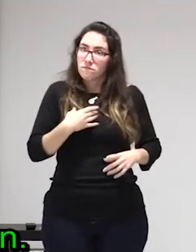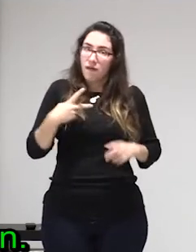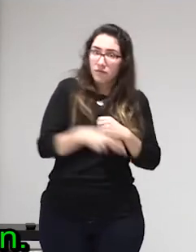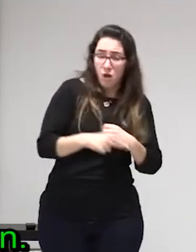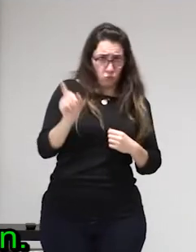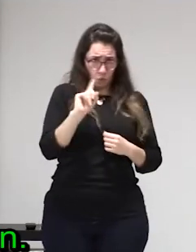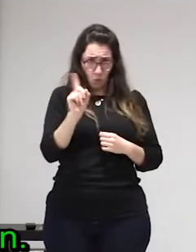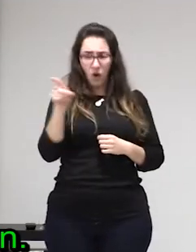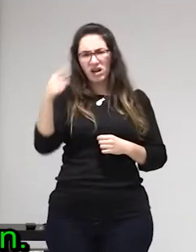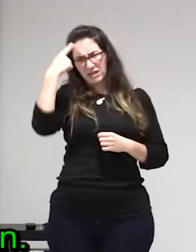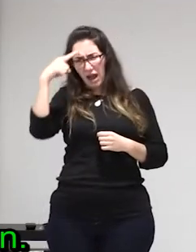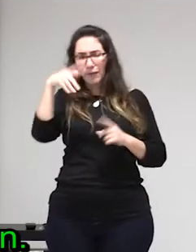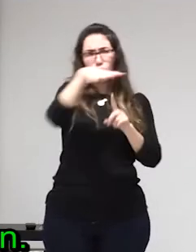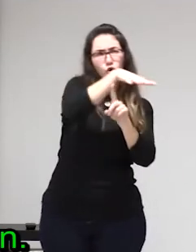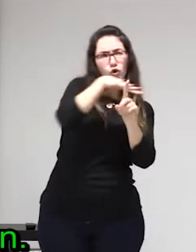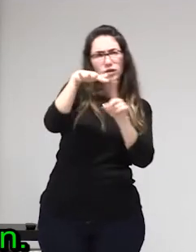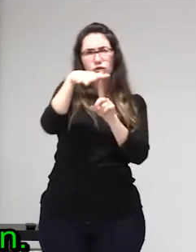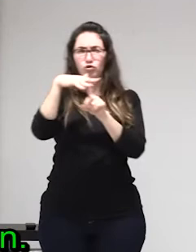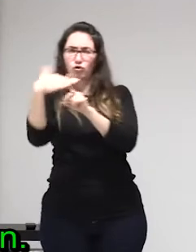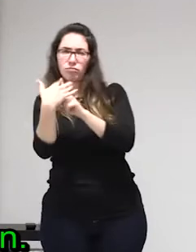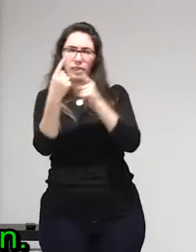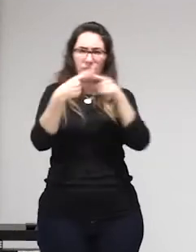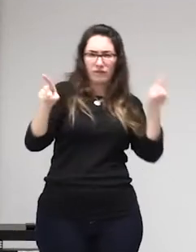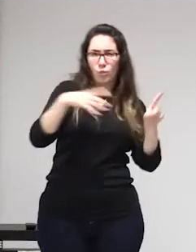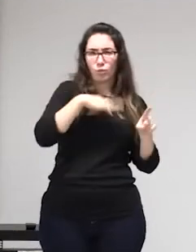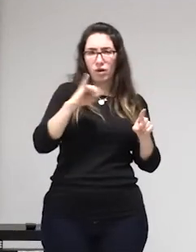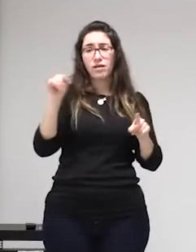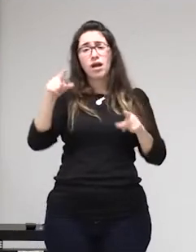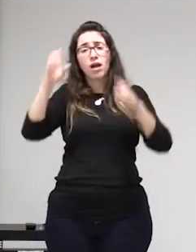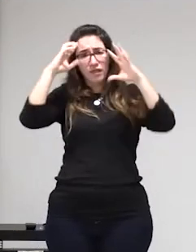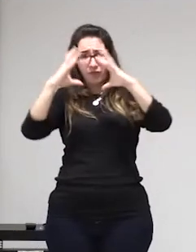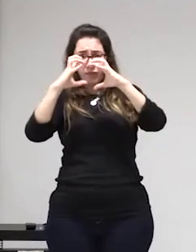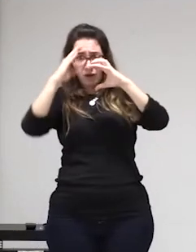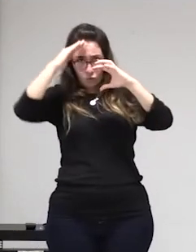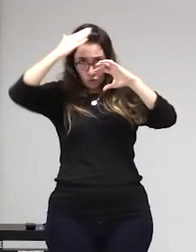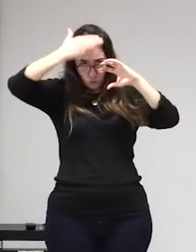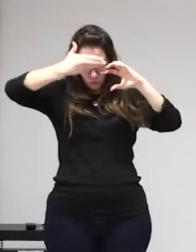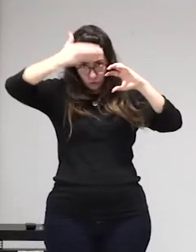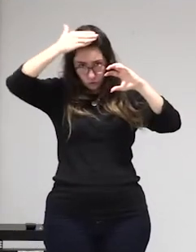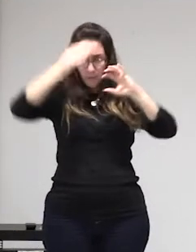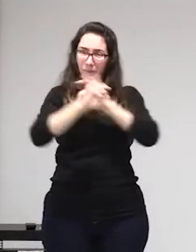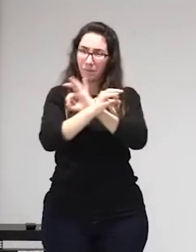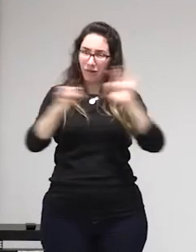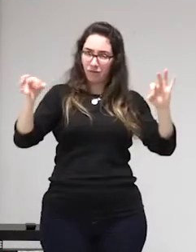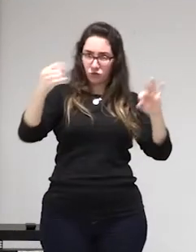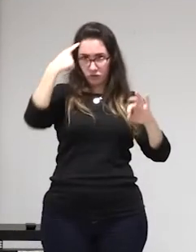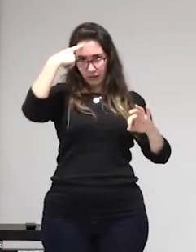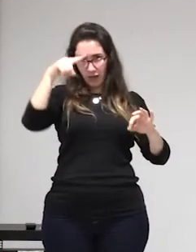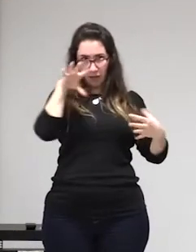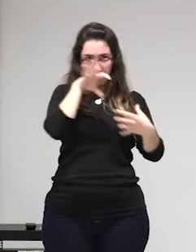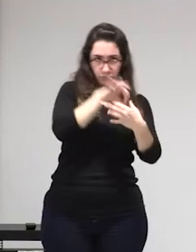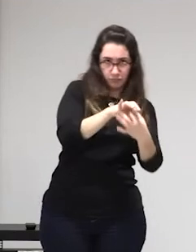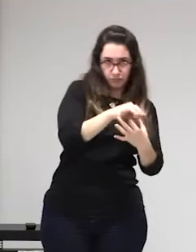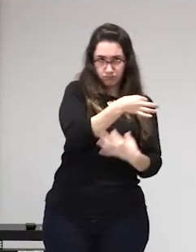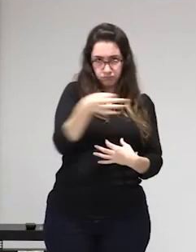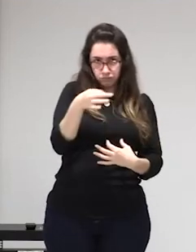ninguna ninguna objeción ahora que esa misma persona después fuera a su pareja o